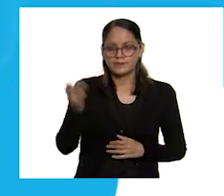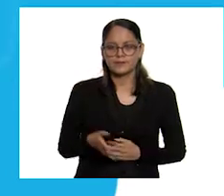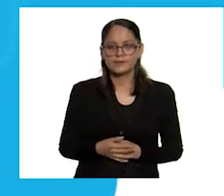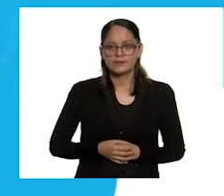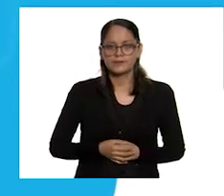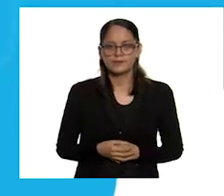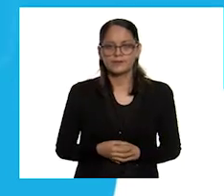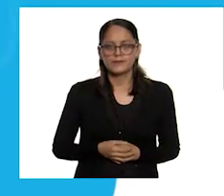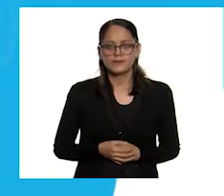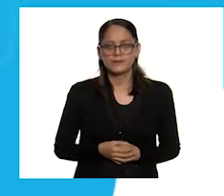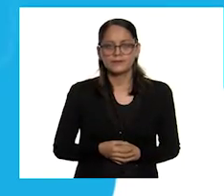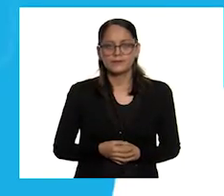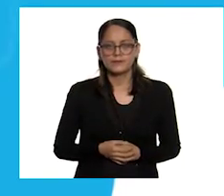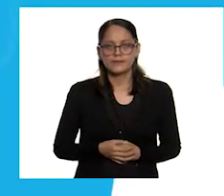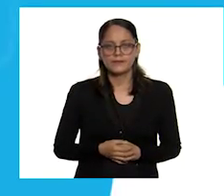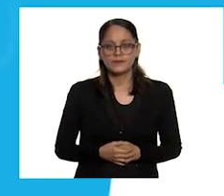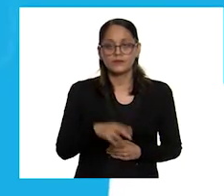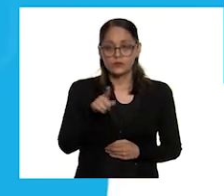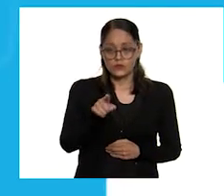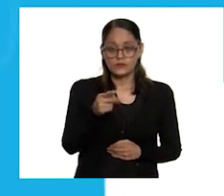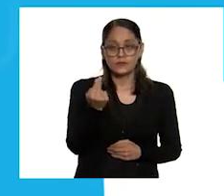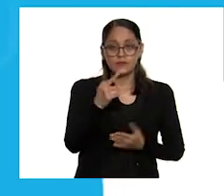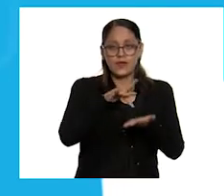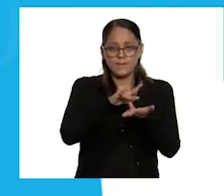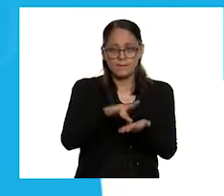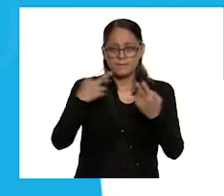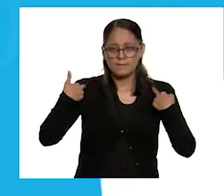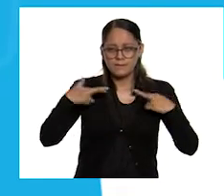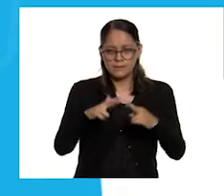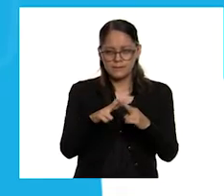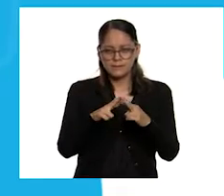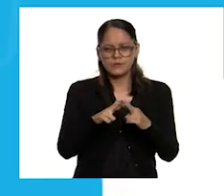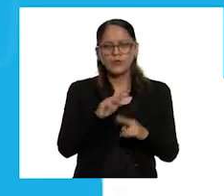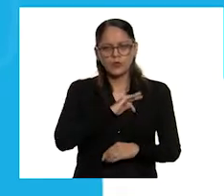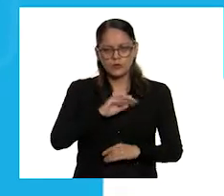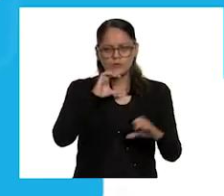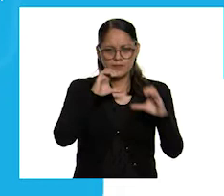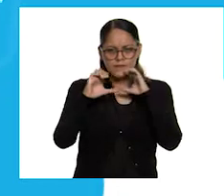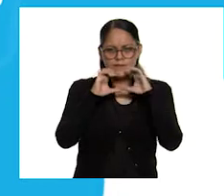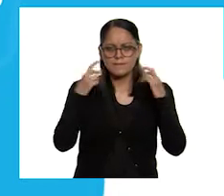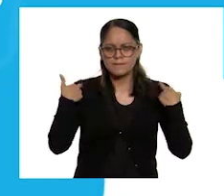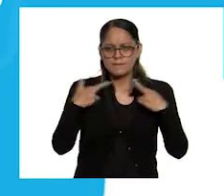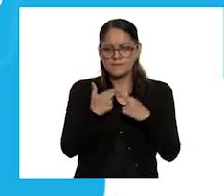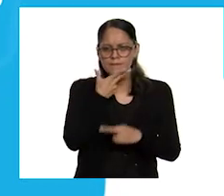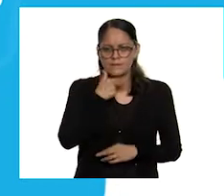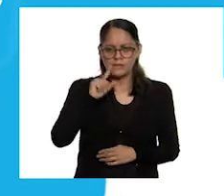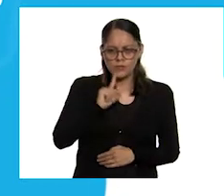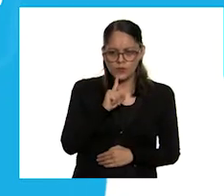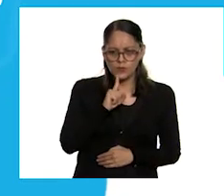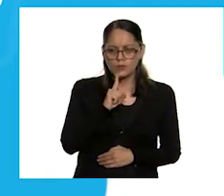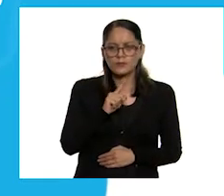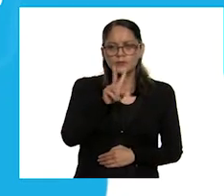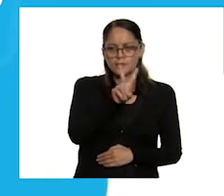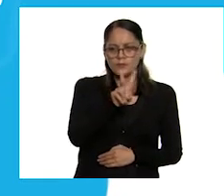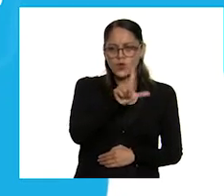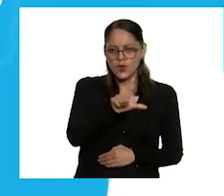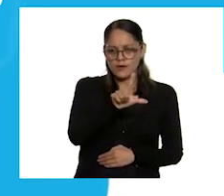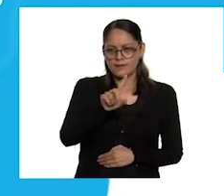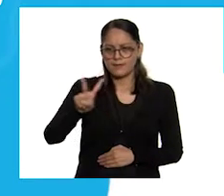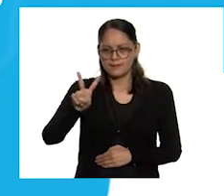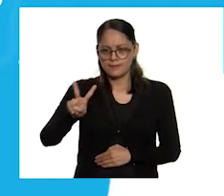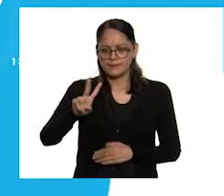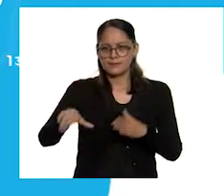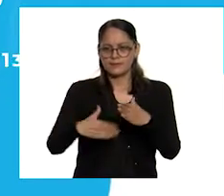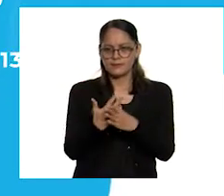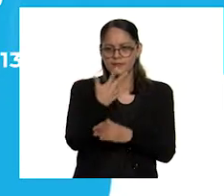Para solicitar apoyo pedagógico, comunícate con maestras y maestros de lunes a viernes de 8 a